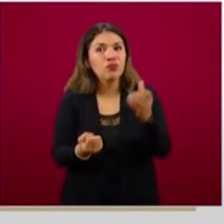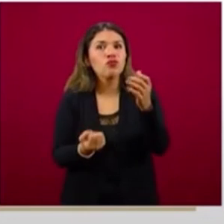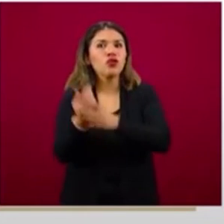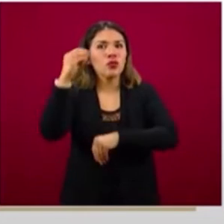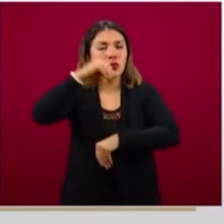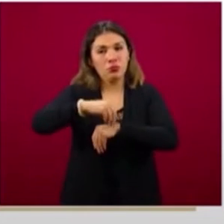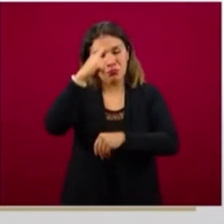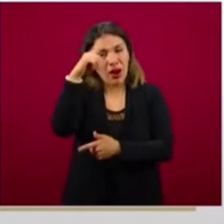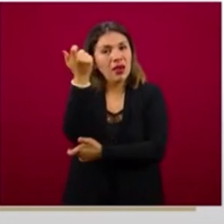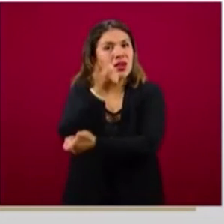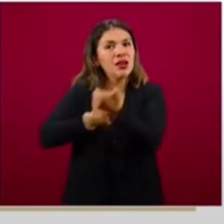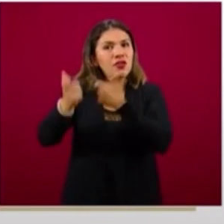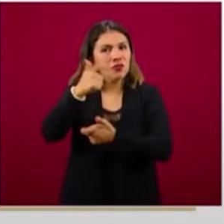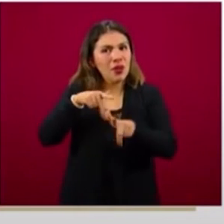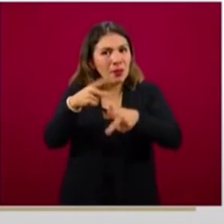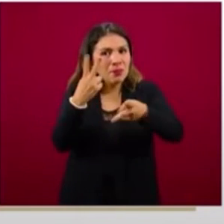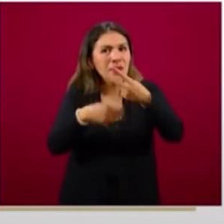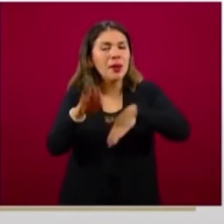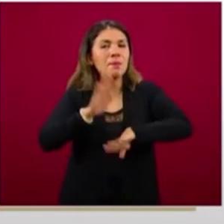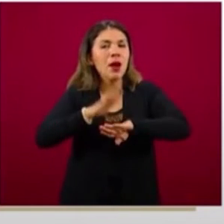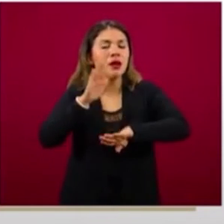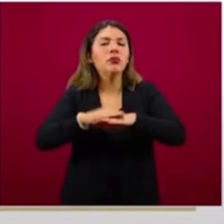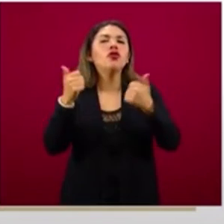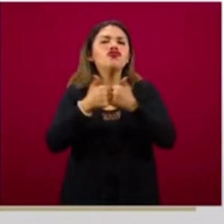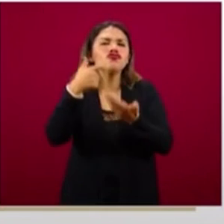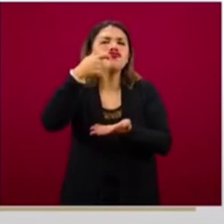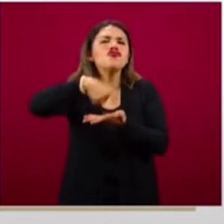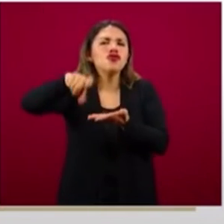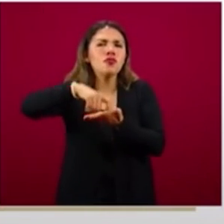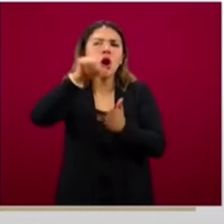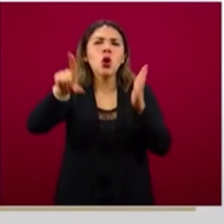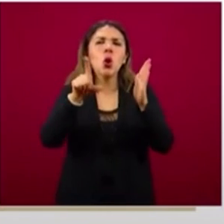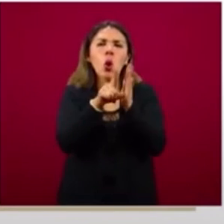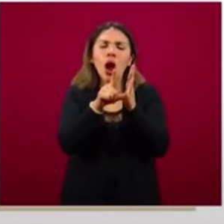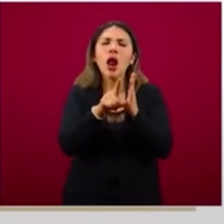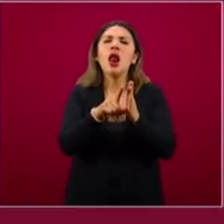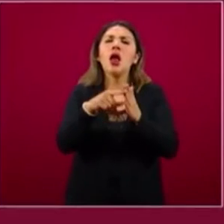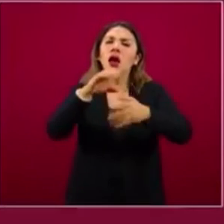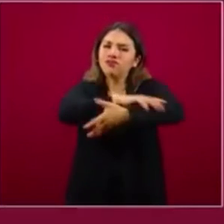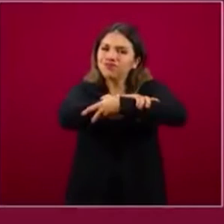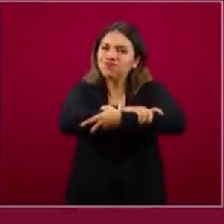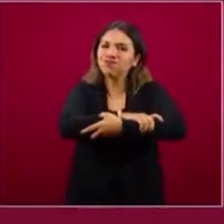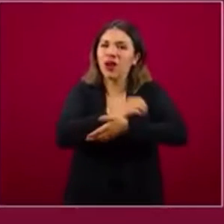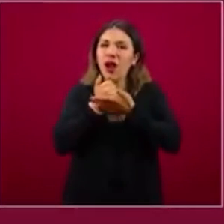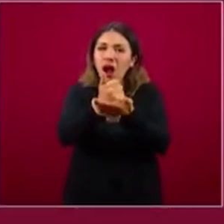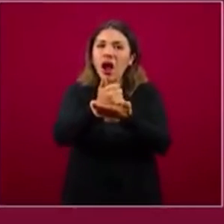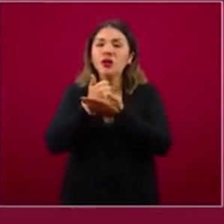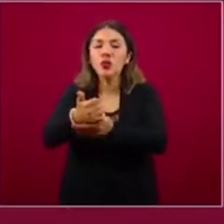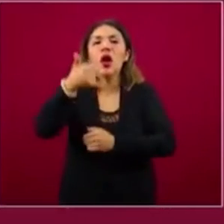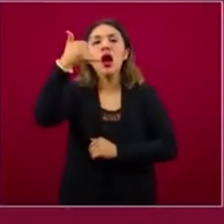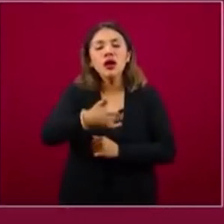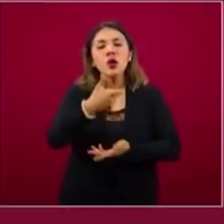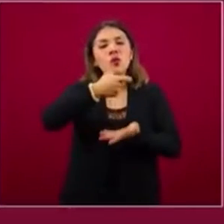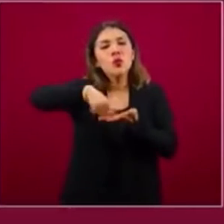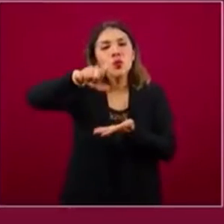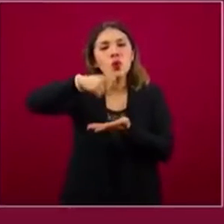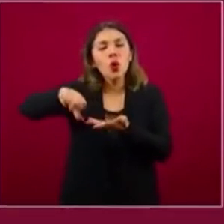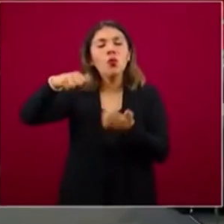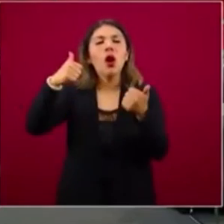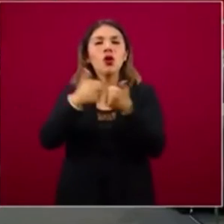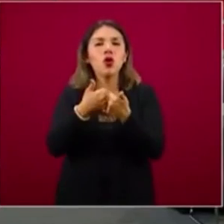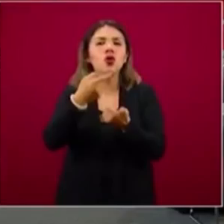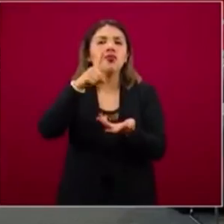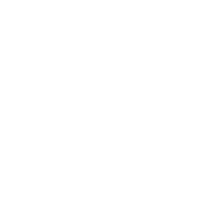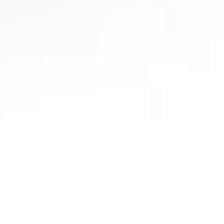economía local a través del consumo local, el consumo solidario y el consumo a través de la